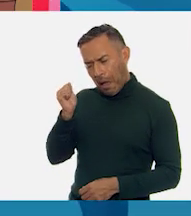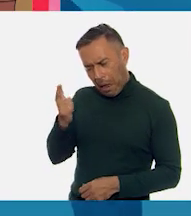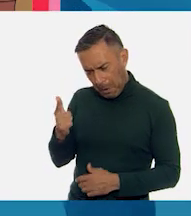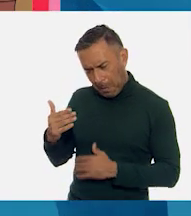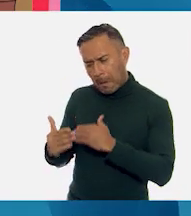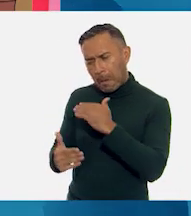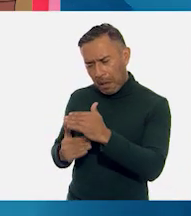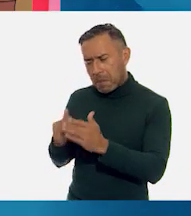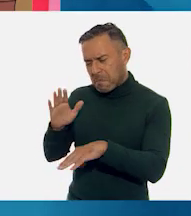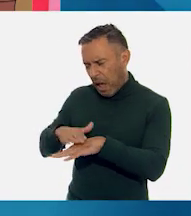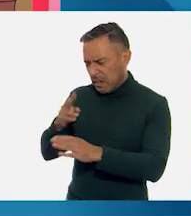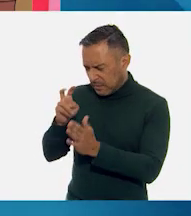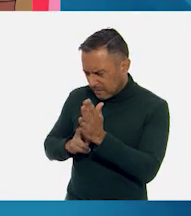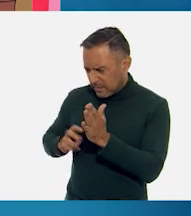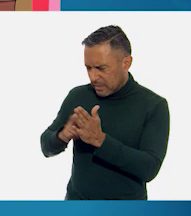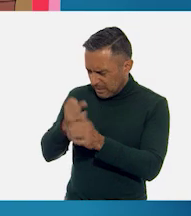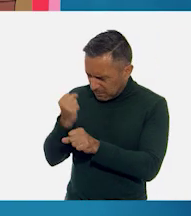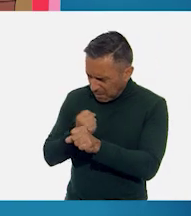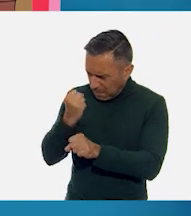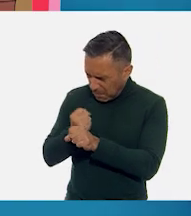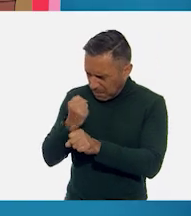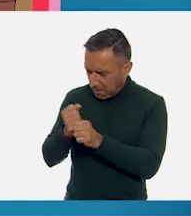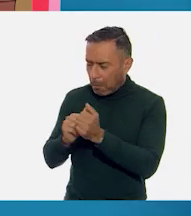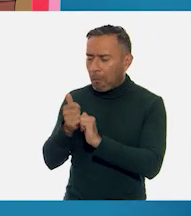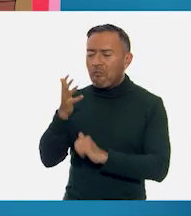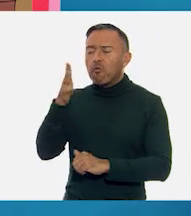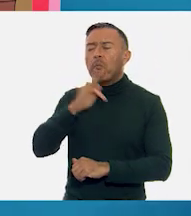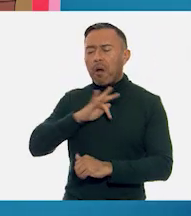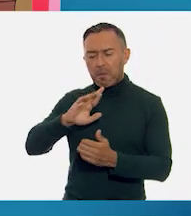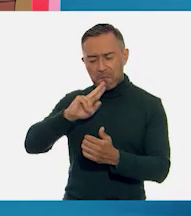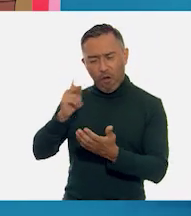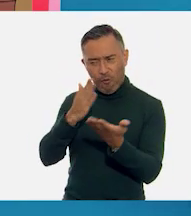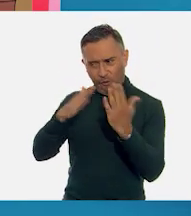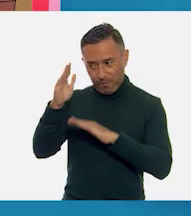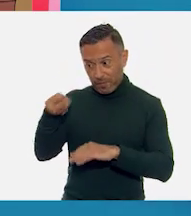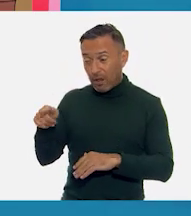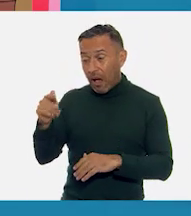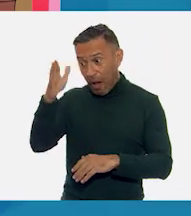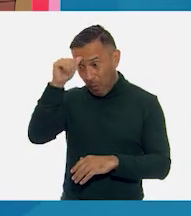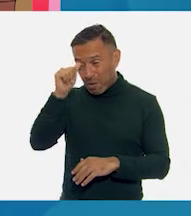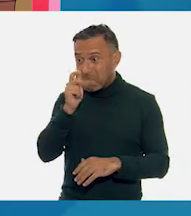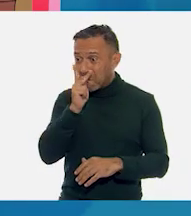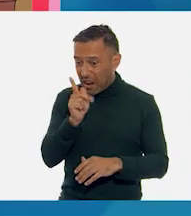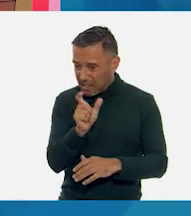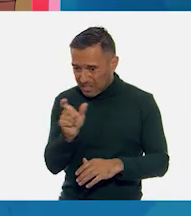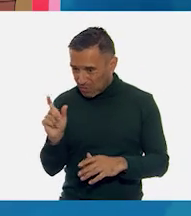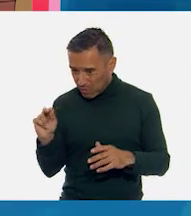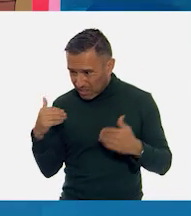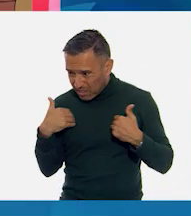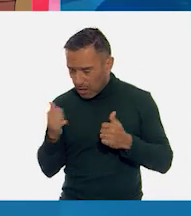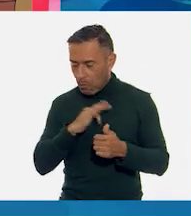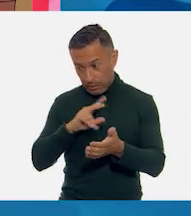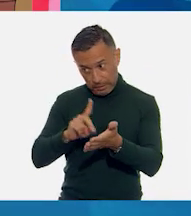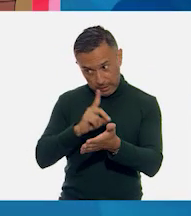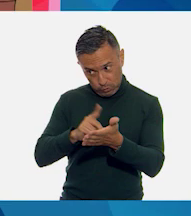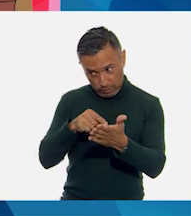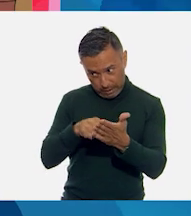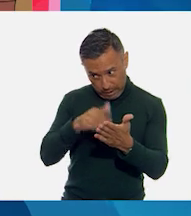tener más práctica y te va a salir todavía mejor. No olvides buscar en el diccionario las palabras que no comprendas del todo. Ahora